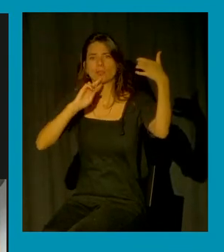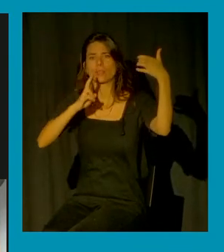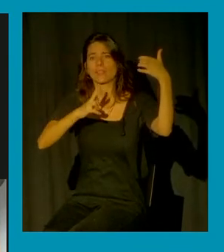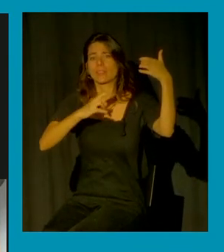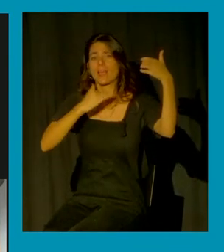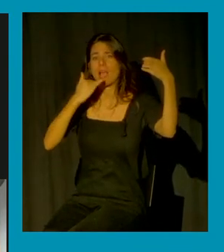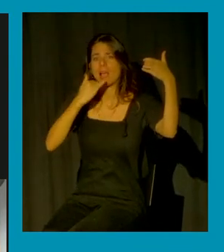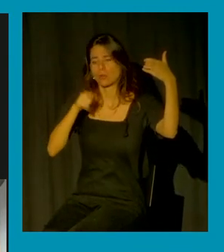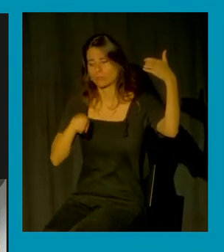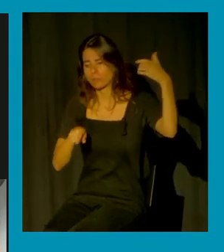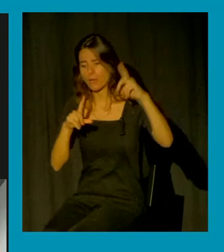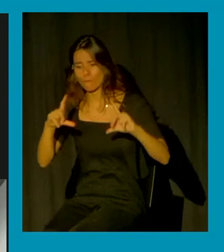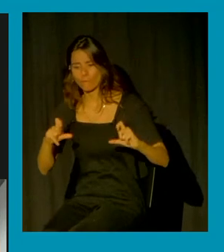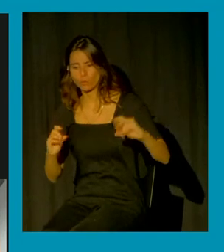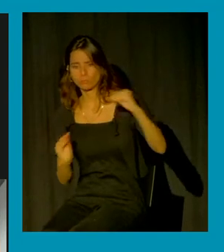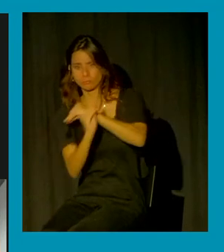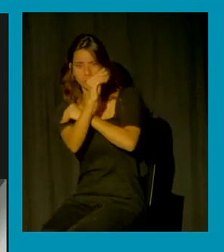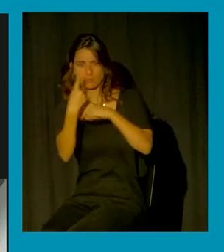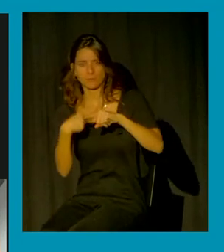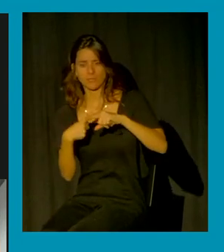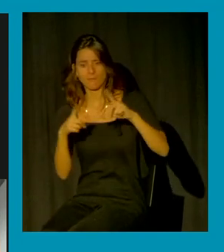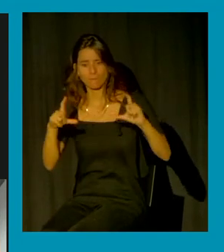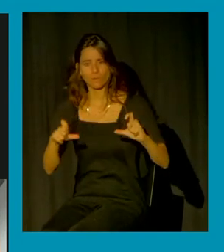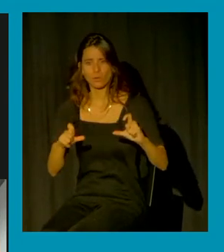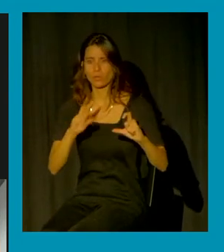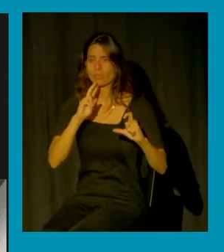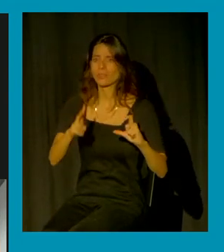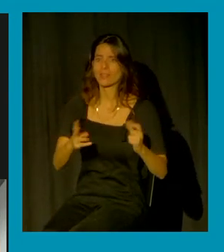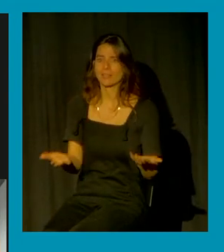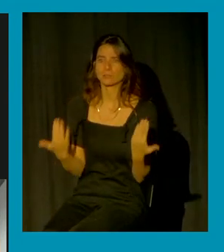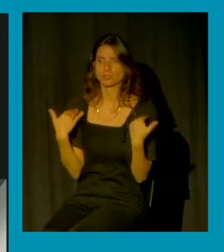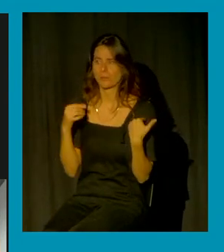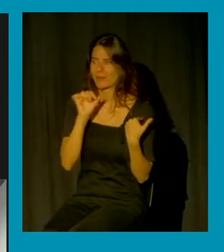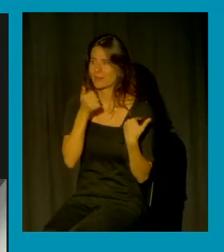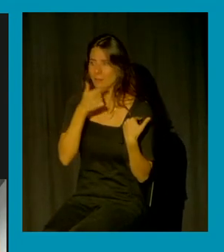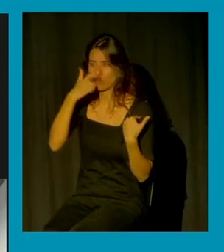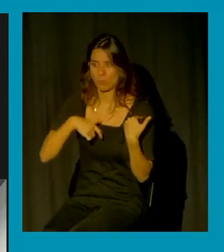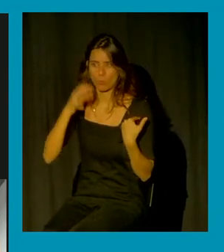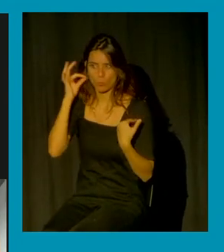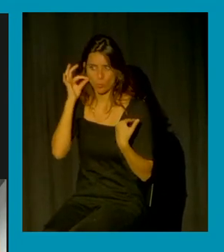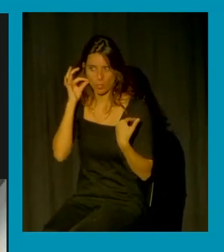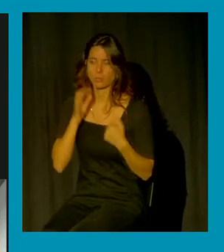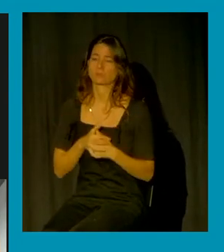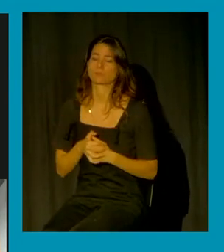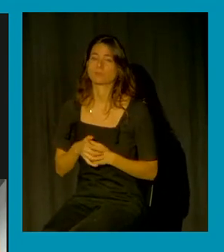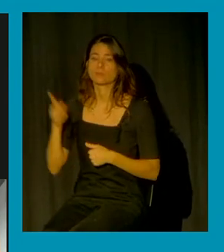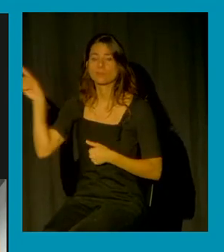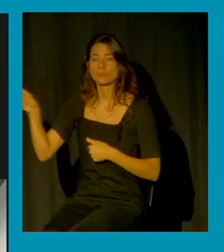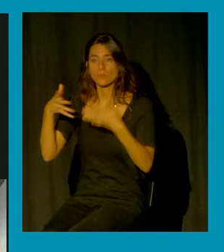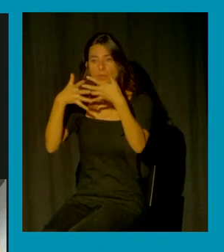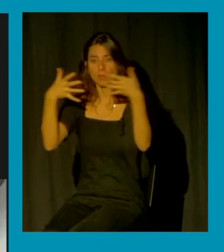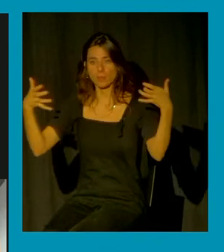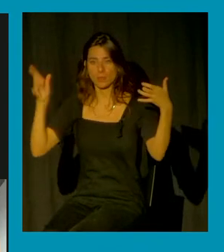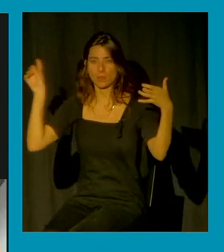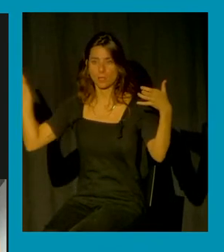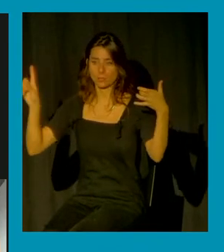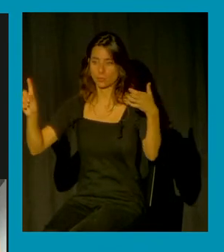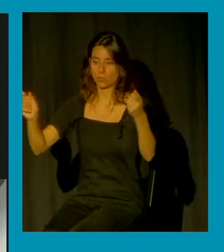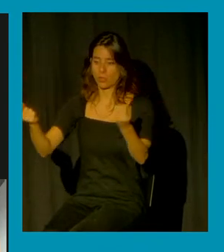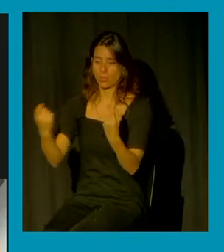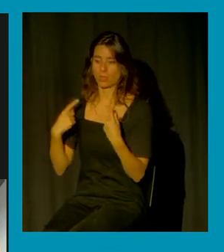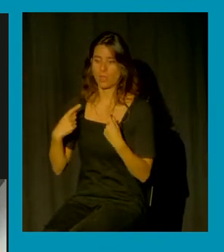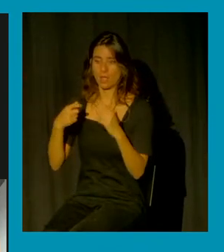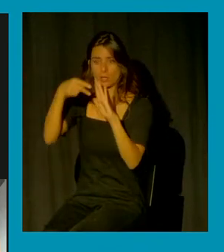foco sobre la responsabilidad que tienen las mujeres en la agresión ¿no? Esto sería un texto prescriptivo que nos está dando unas normas de